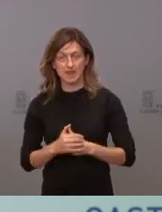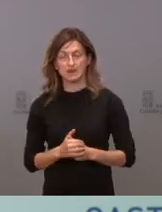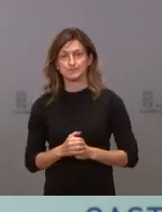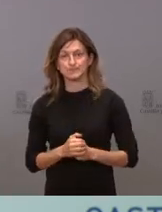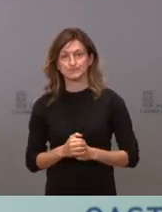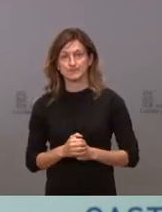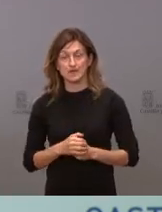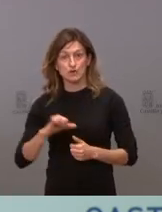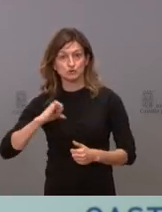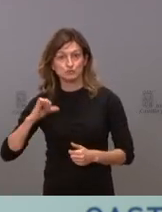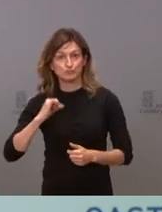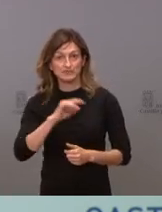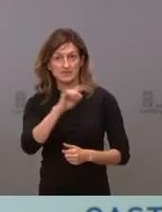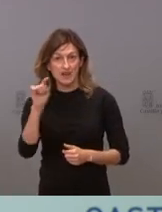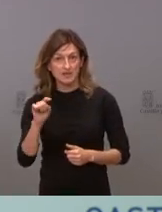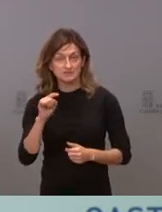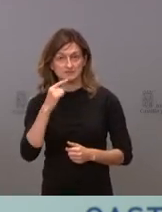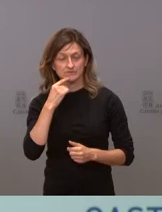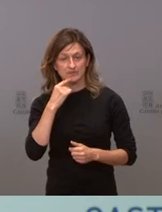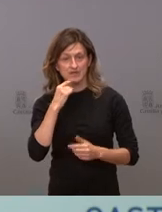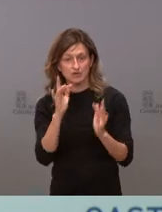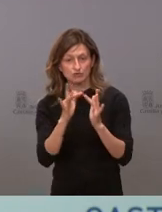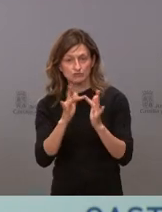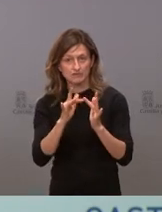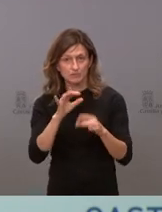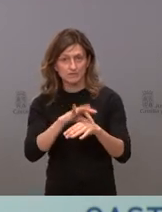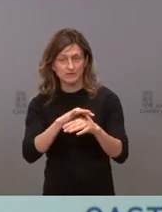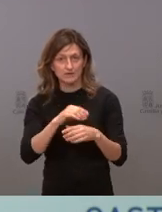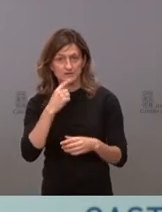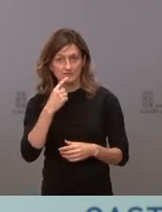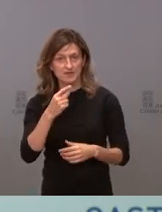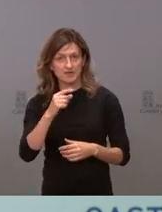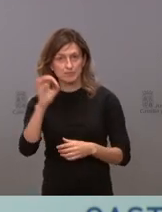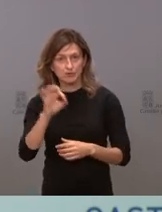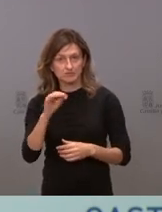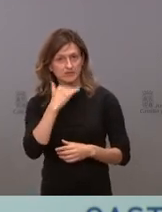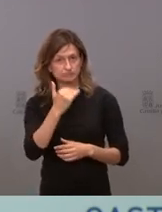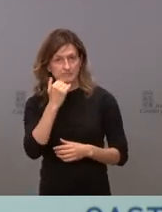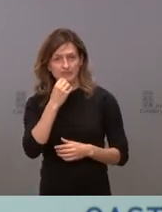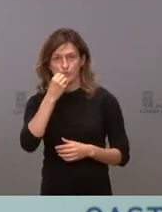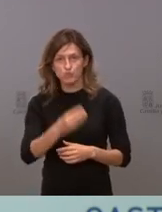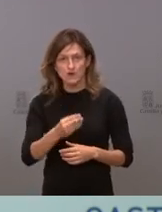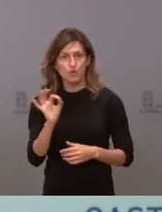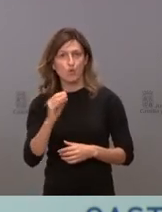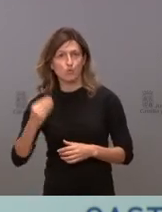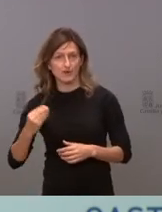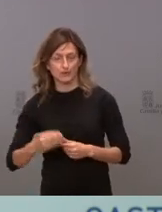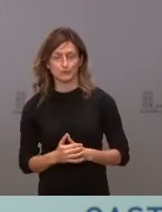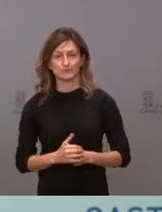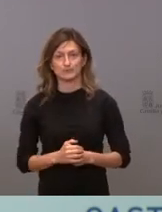sobresalen en el trato a los pacientes. El 95,1% lo considera bueno o muy bueno.